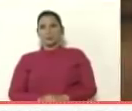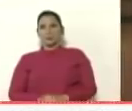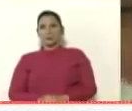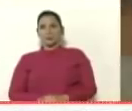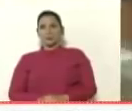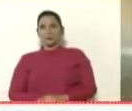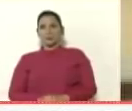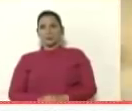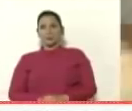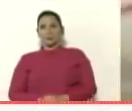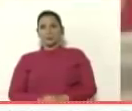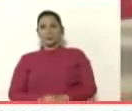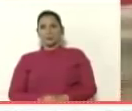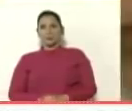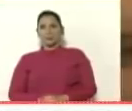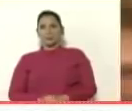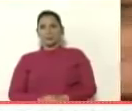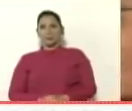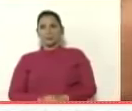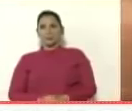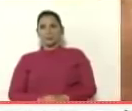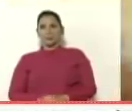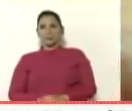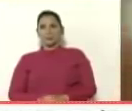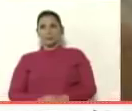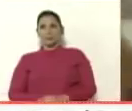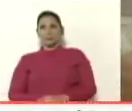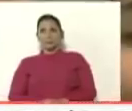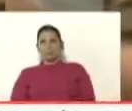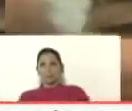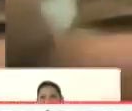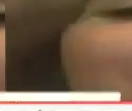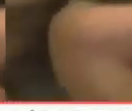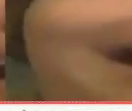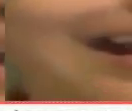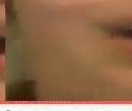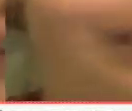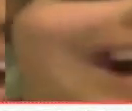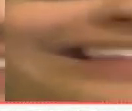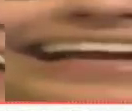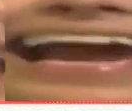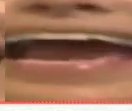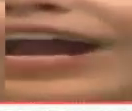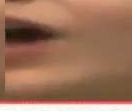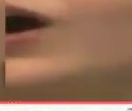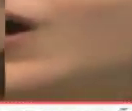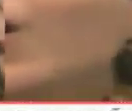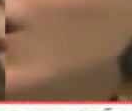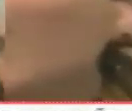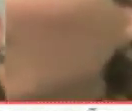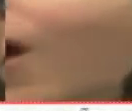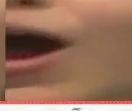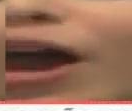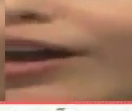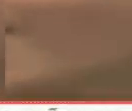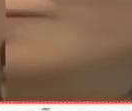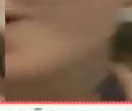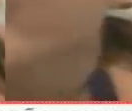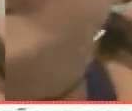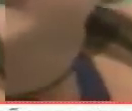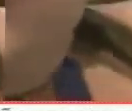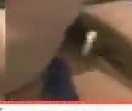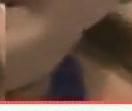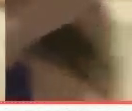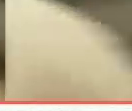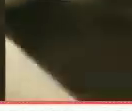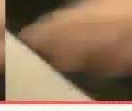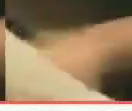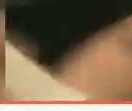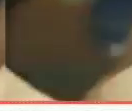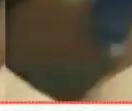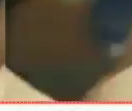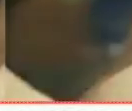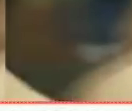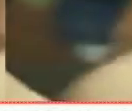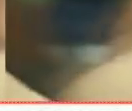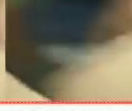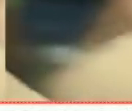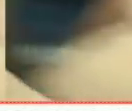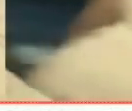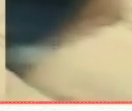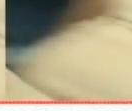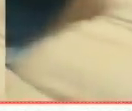vuelva